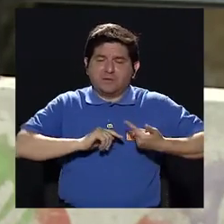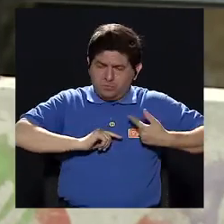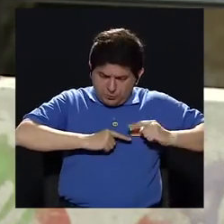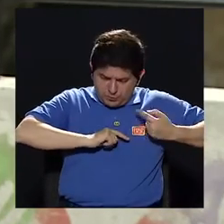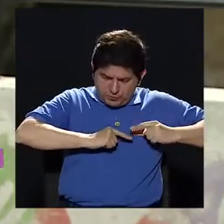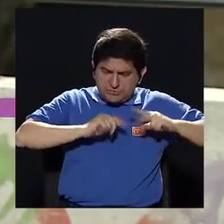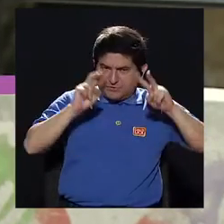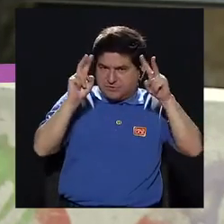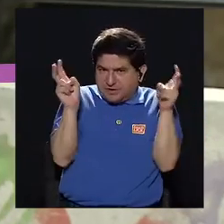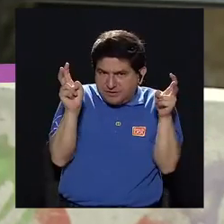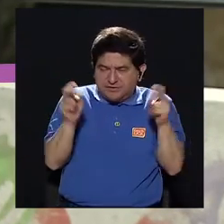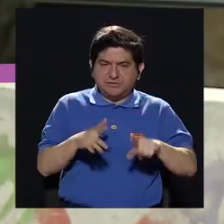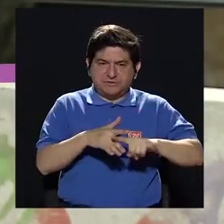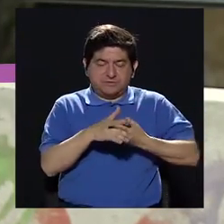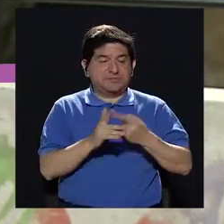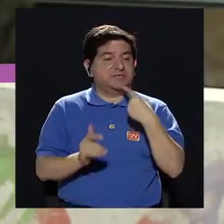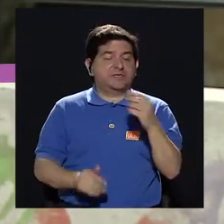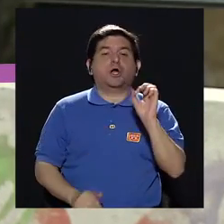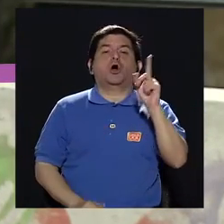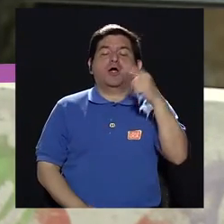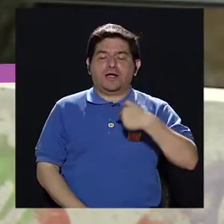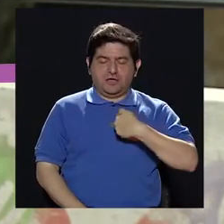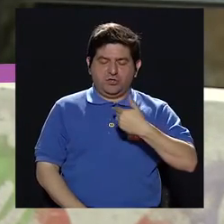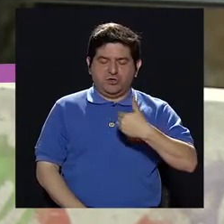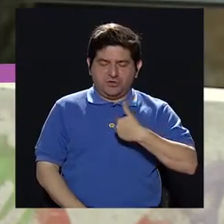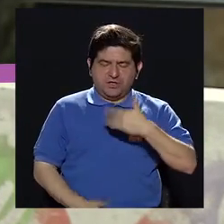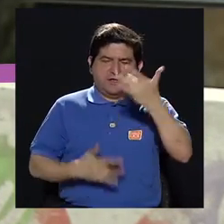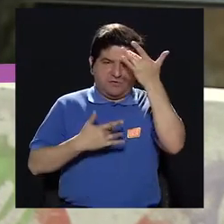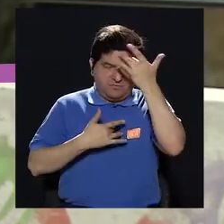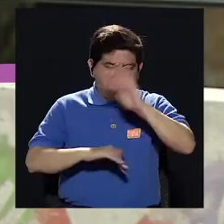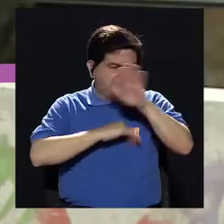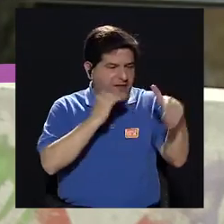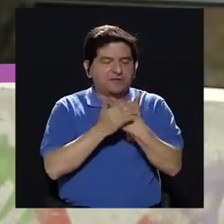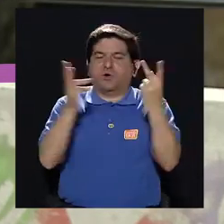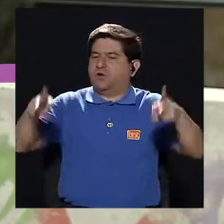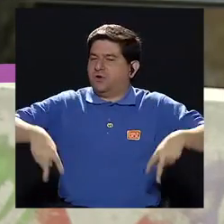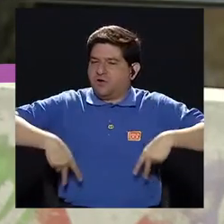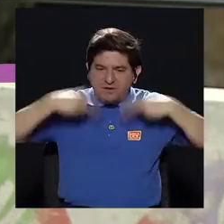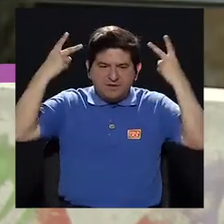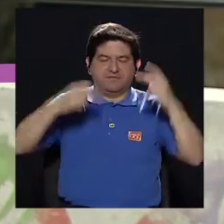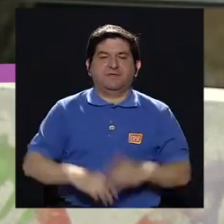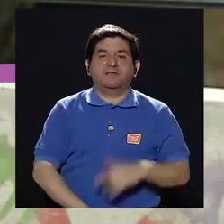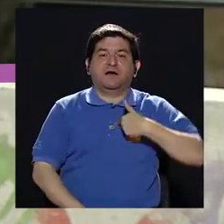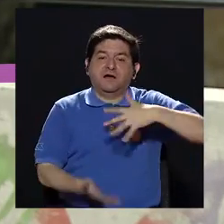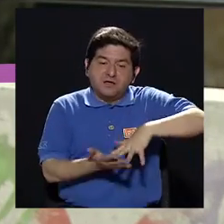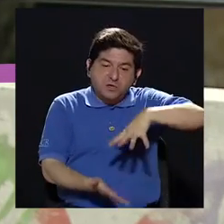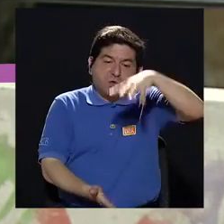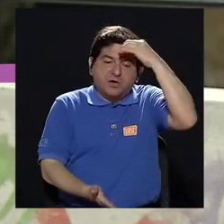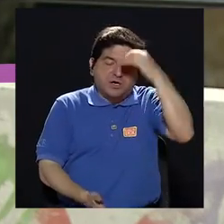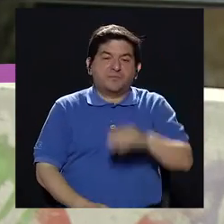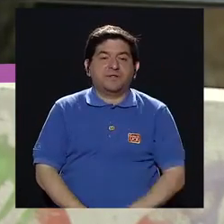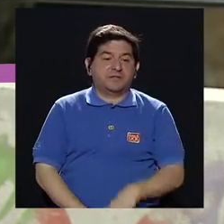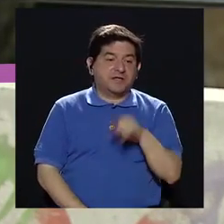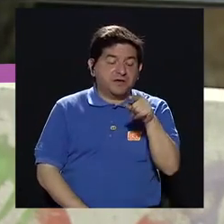luto, ¿verdad? Como quien dice, de empezar a decir, ok, tengo una enfermedad que es para toda la vida, que tengo que aprender a vivir con